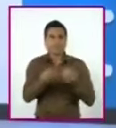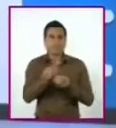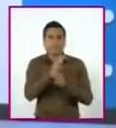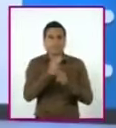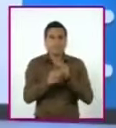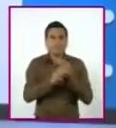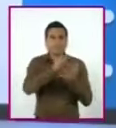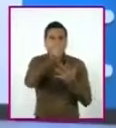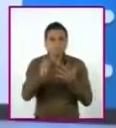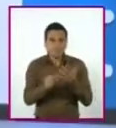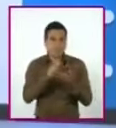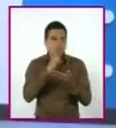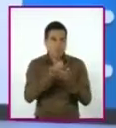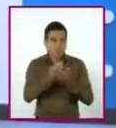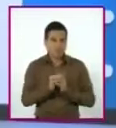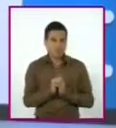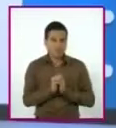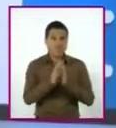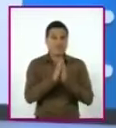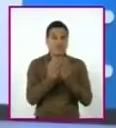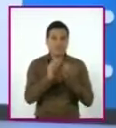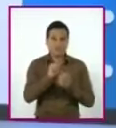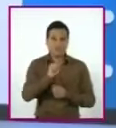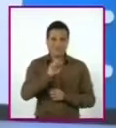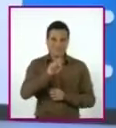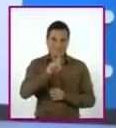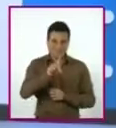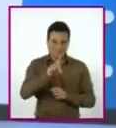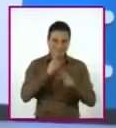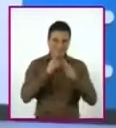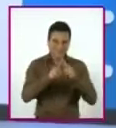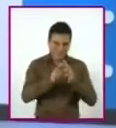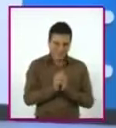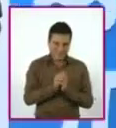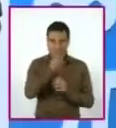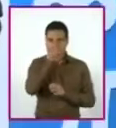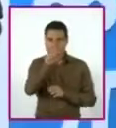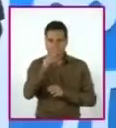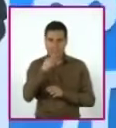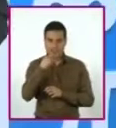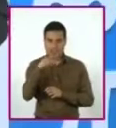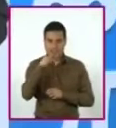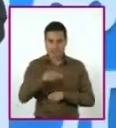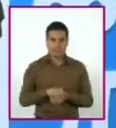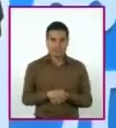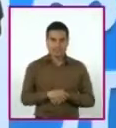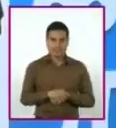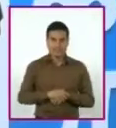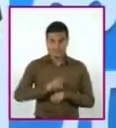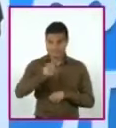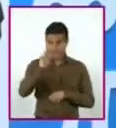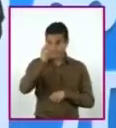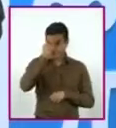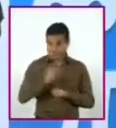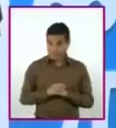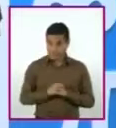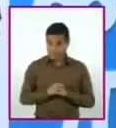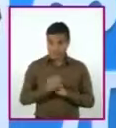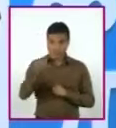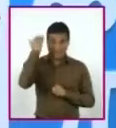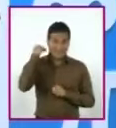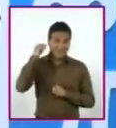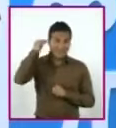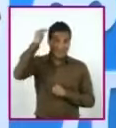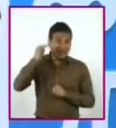nuestro cuaderno, el libro de texto gratuito y un lápiz. ¿Recuerdan el problema de los reinos y el